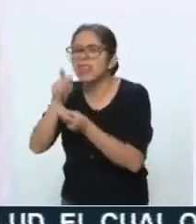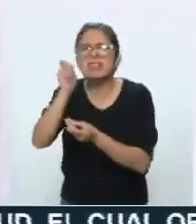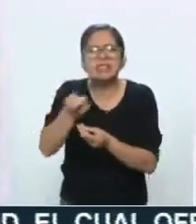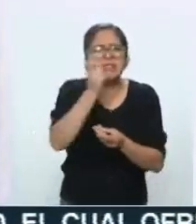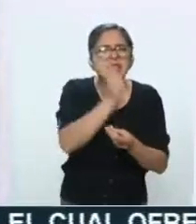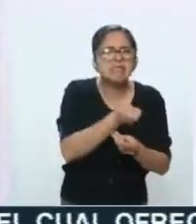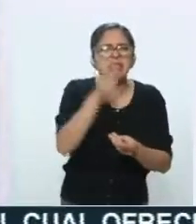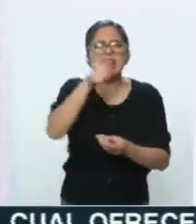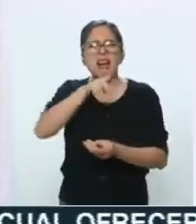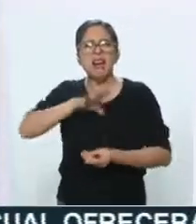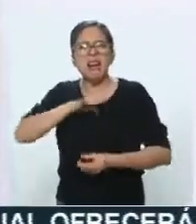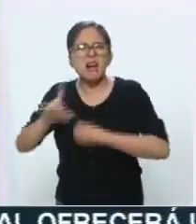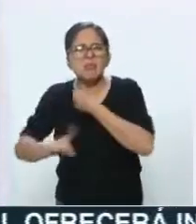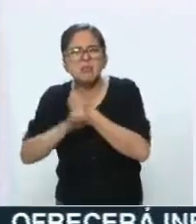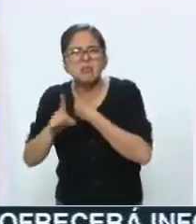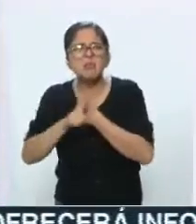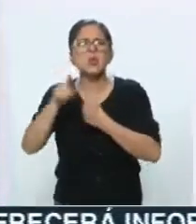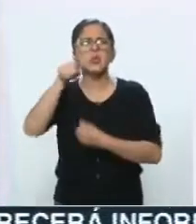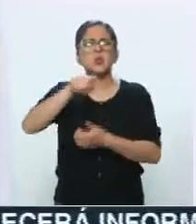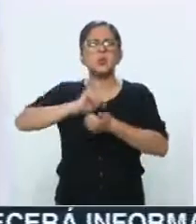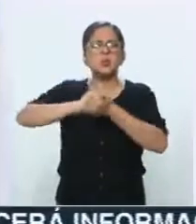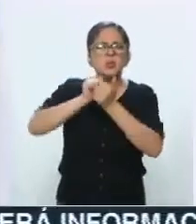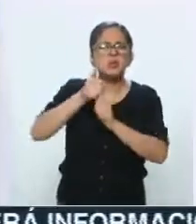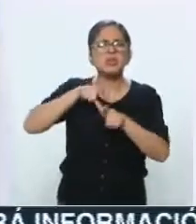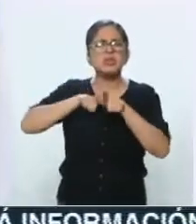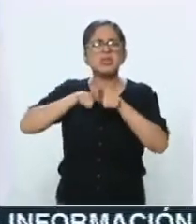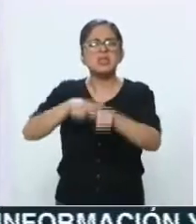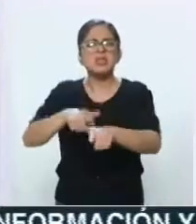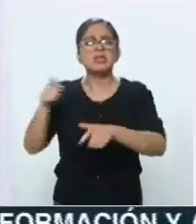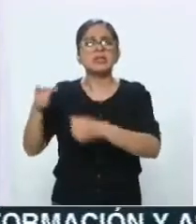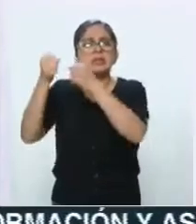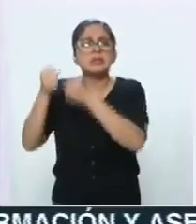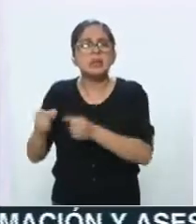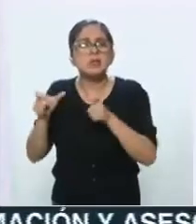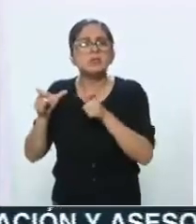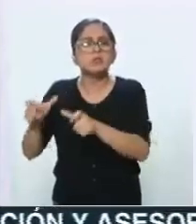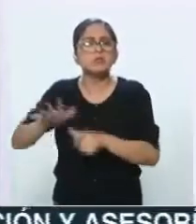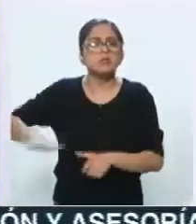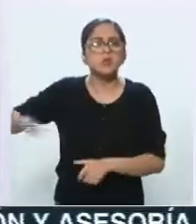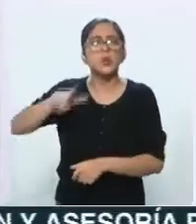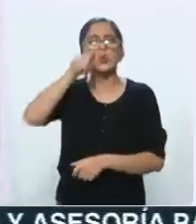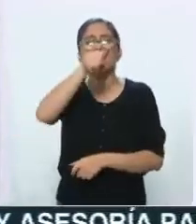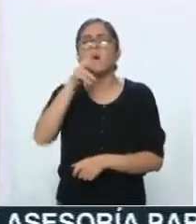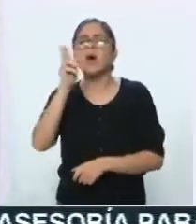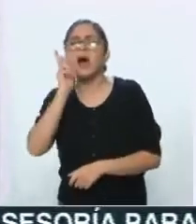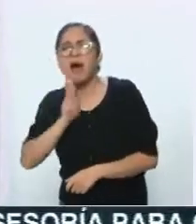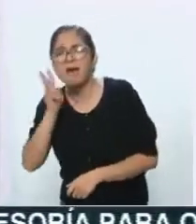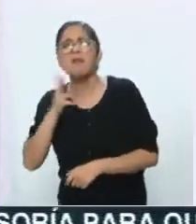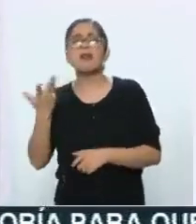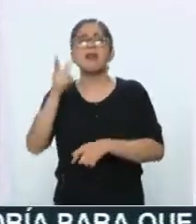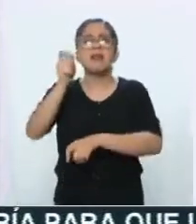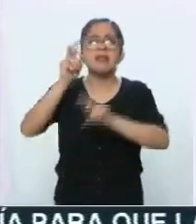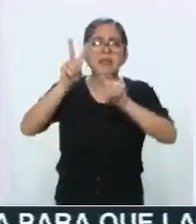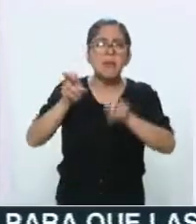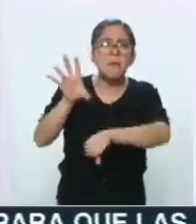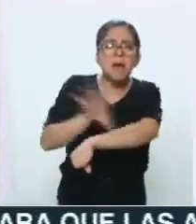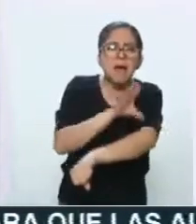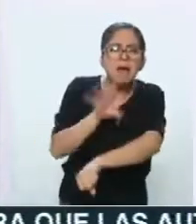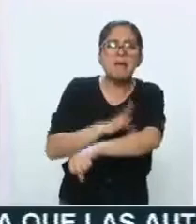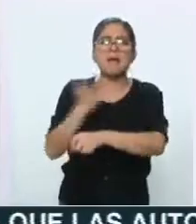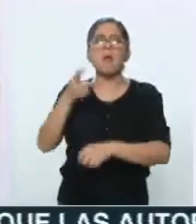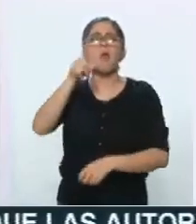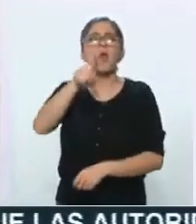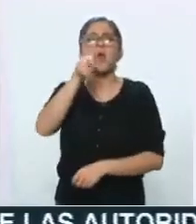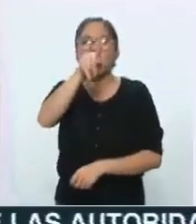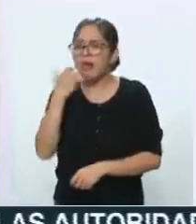podredumbre. Si le rascabas en el ámbito de la seguridad pública, si le rascabas en el ámbito de los energéticos, si le rascabas